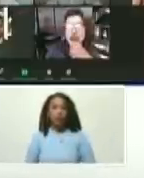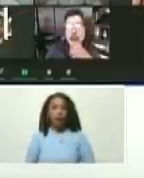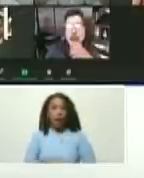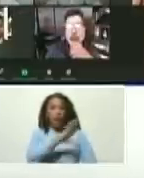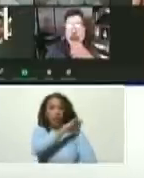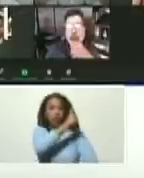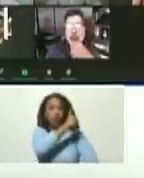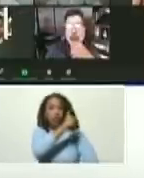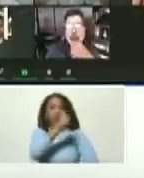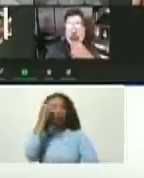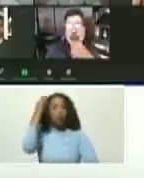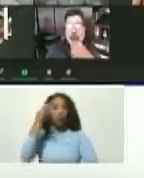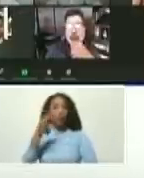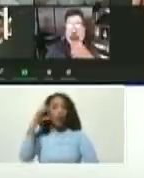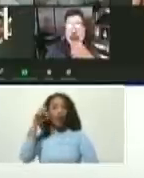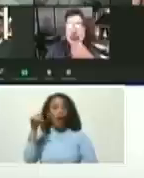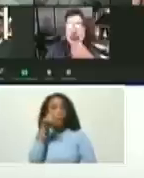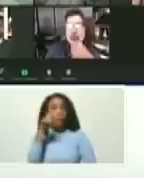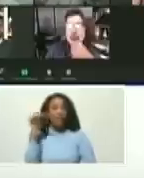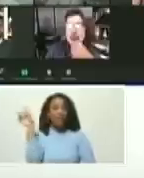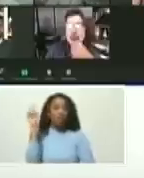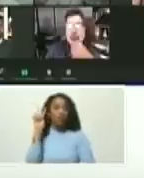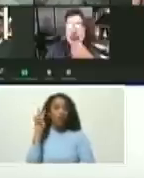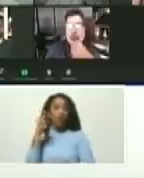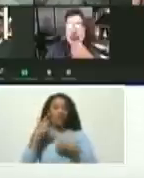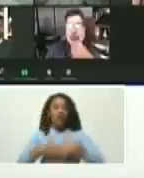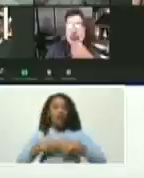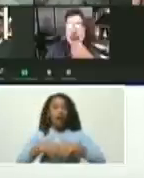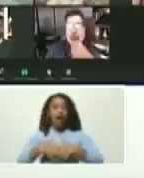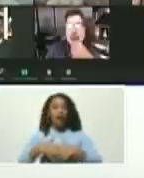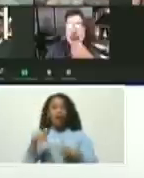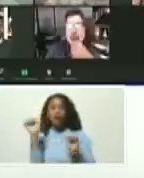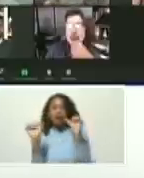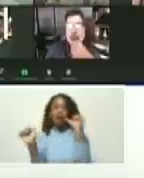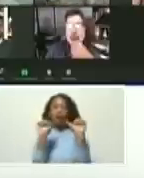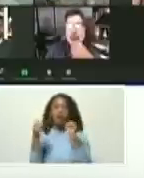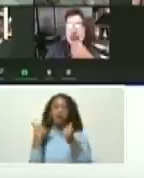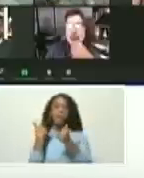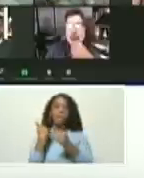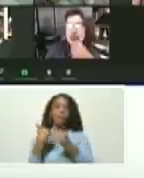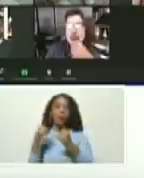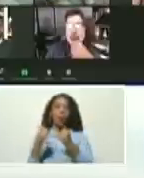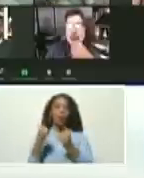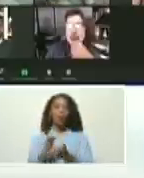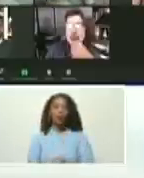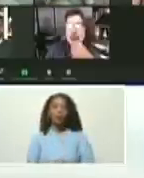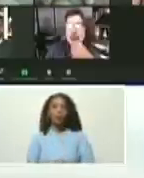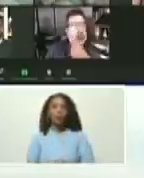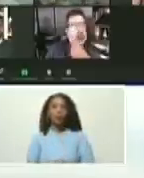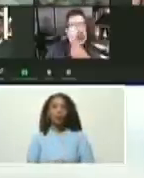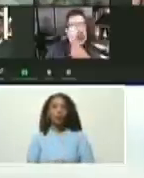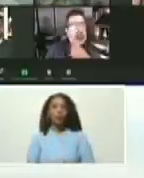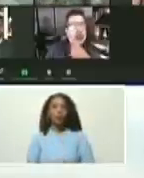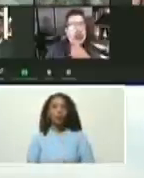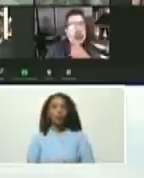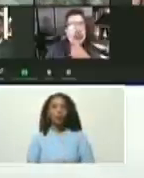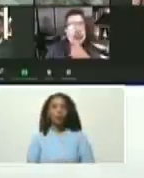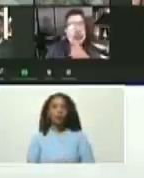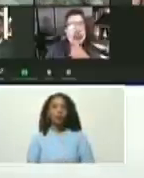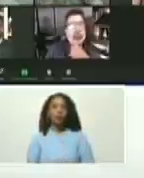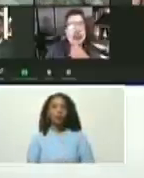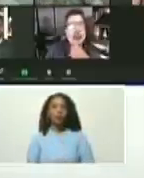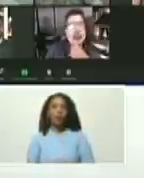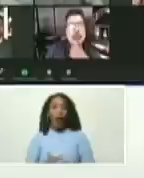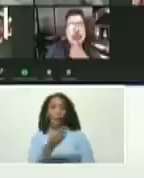directora ejecutivo de la Cámara Venezolana de Fabricantes de Cerveza, Omaira Sayago. Al